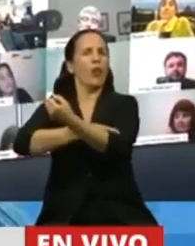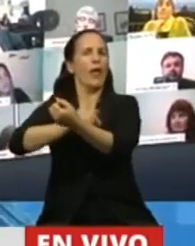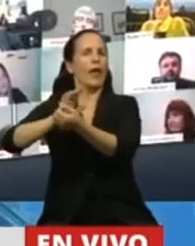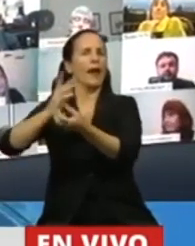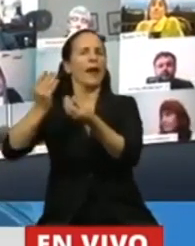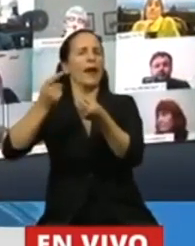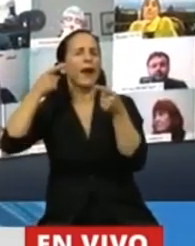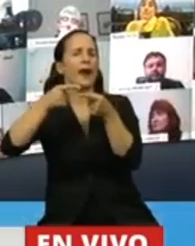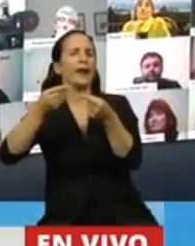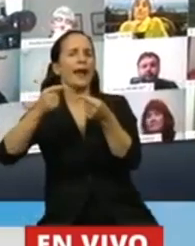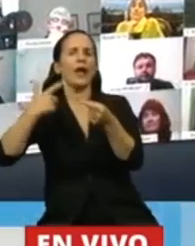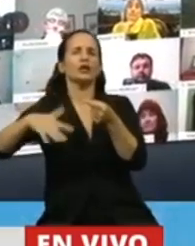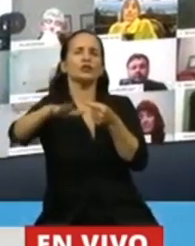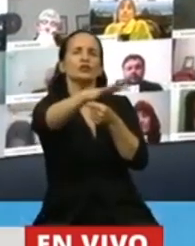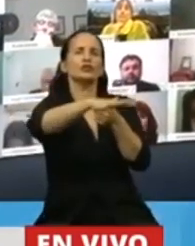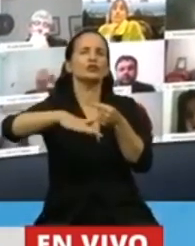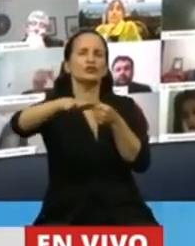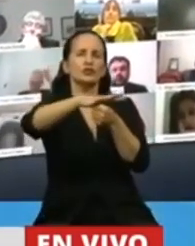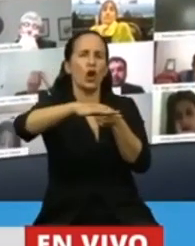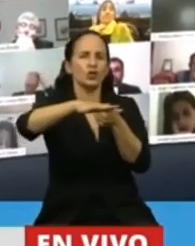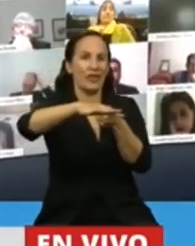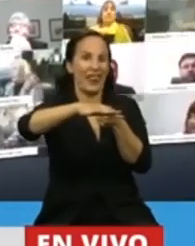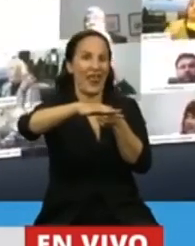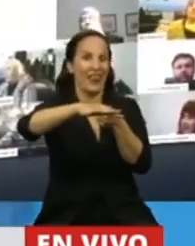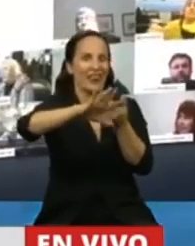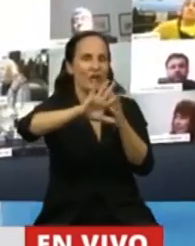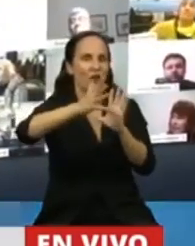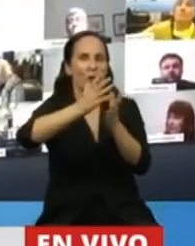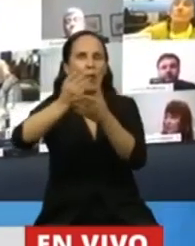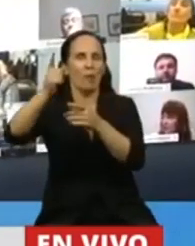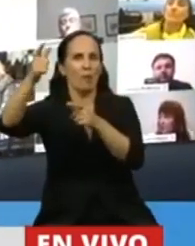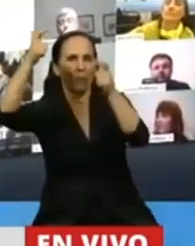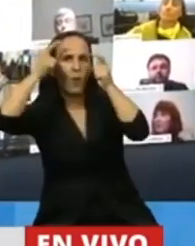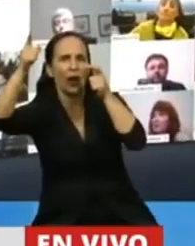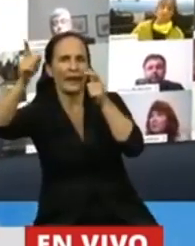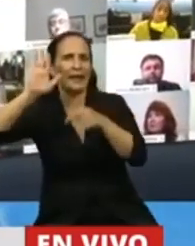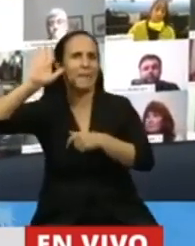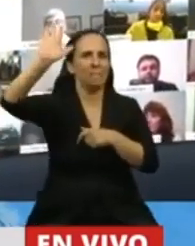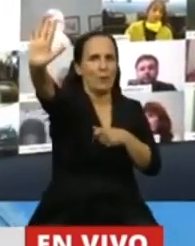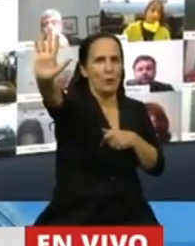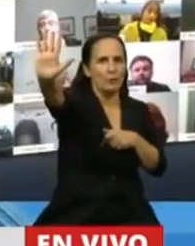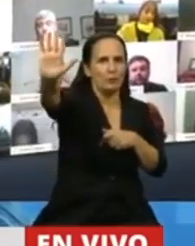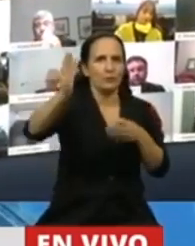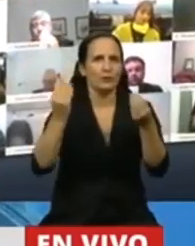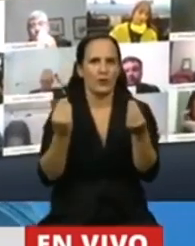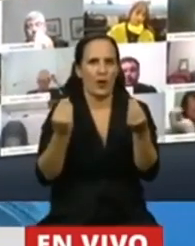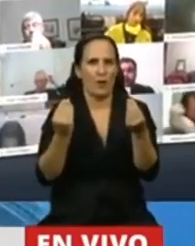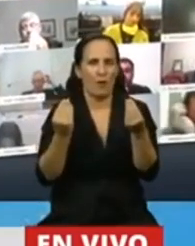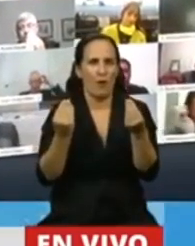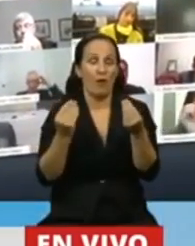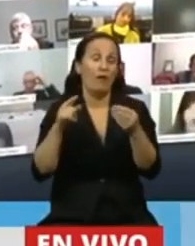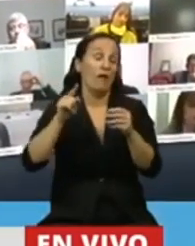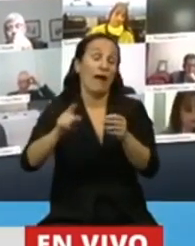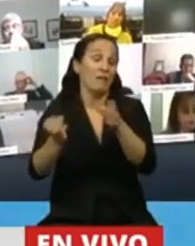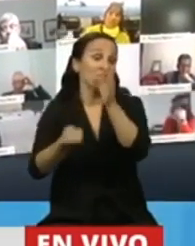expresión de la sociedad frente a lo que la monarquía iba significando. Y a partir de ahí, nunca más se detuvo.